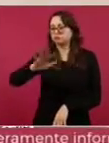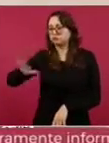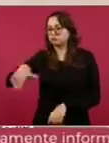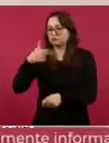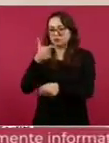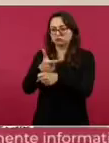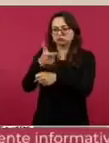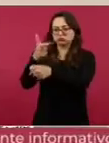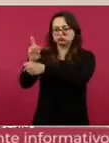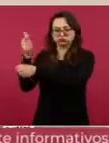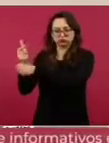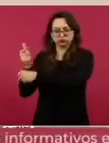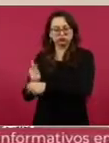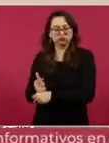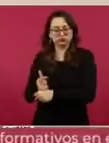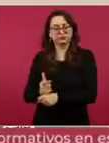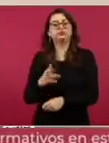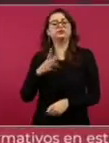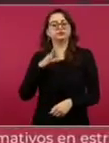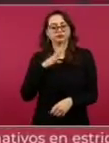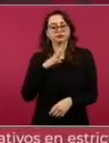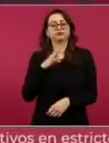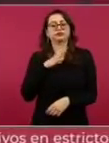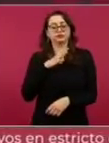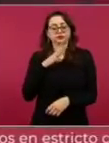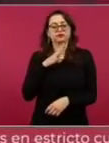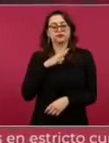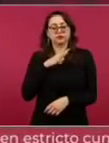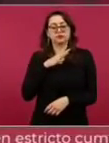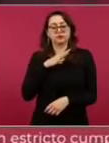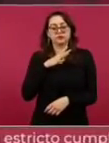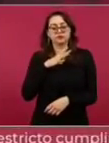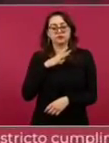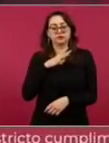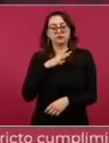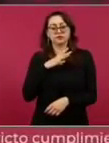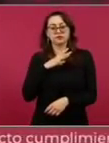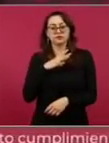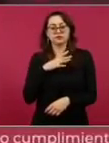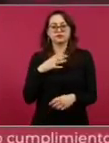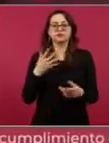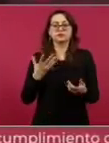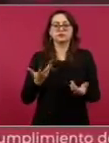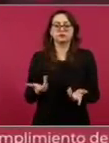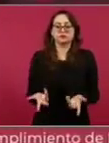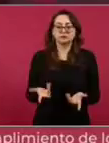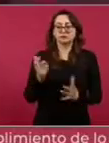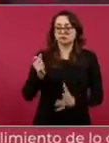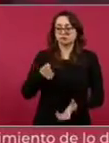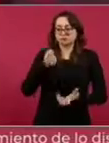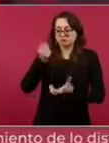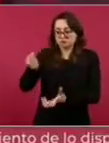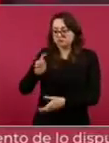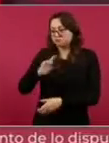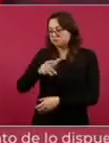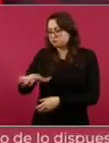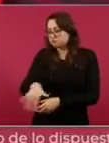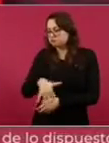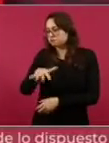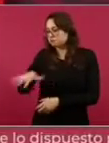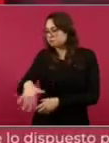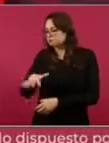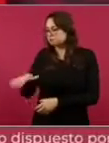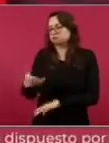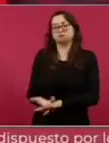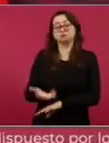son parte de esa inversión en exploración que no se hacía y